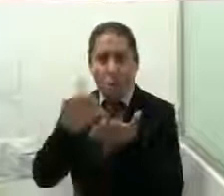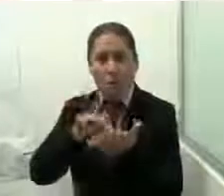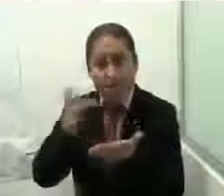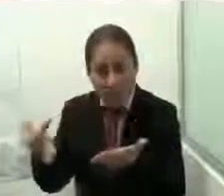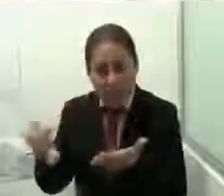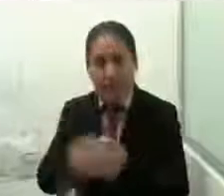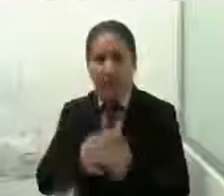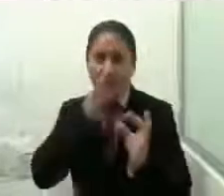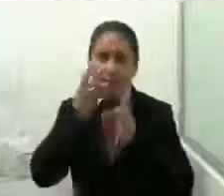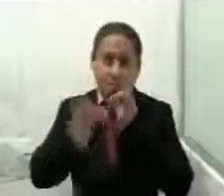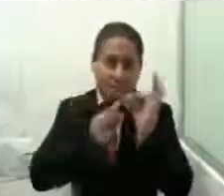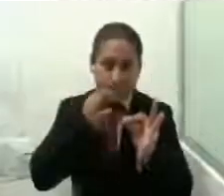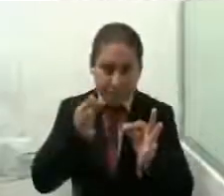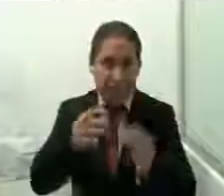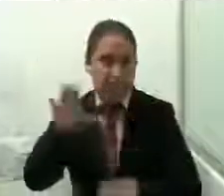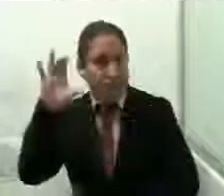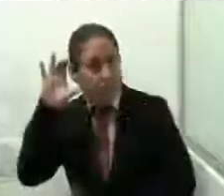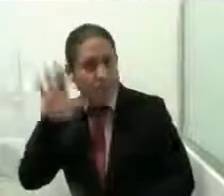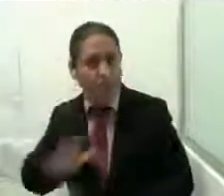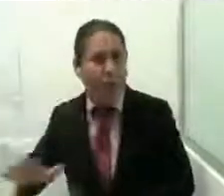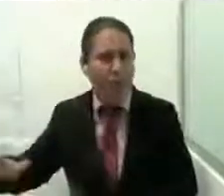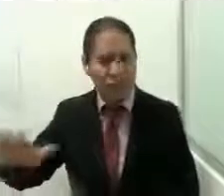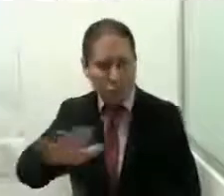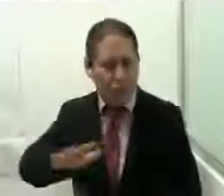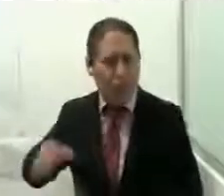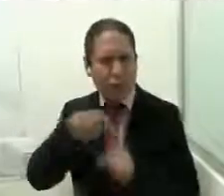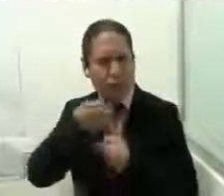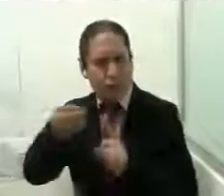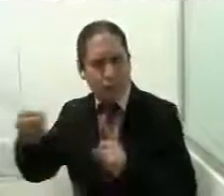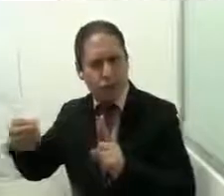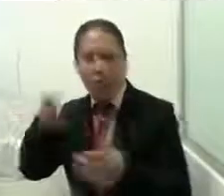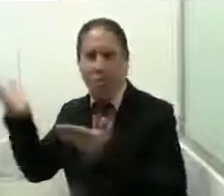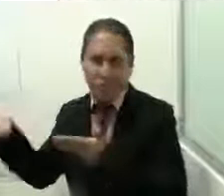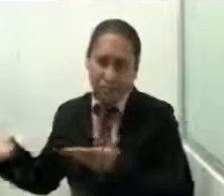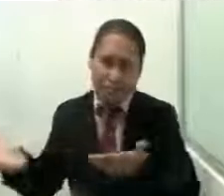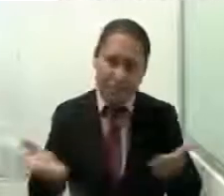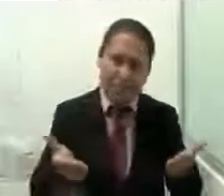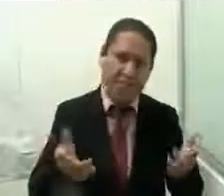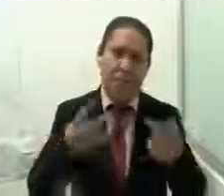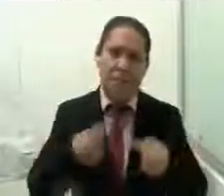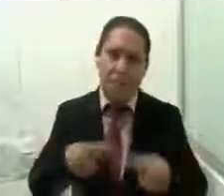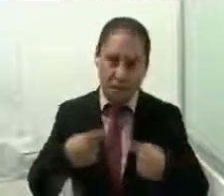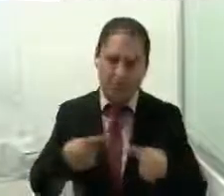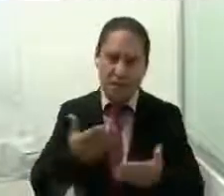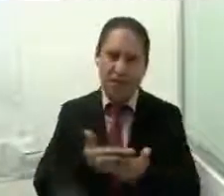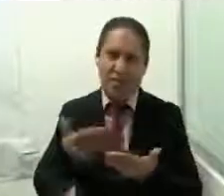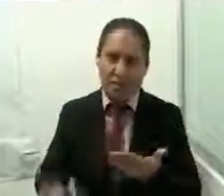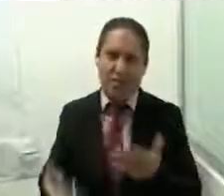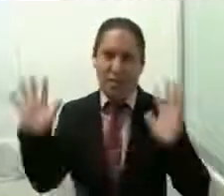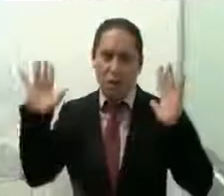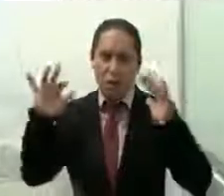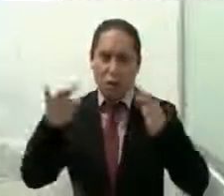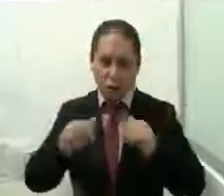comparecencia que acabamos de escuchar de igual manera pues bienvenido a todas las personalidades que hoy nos acompañan de la Secretaría de